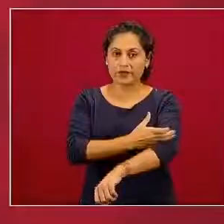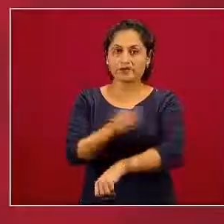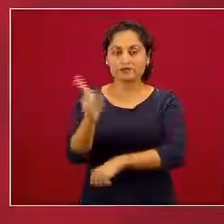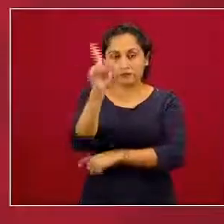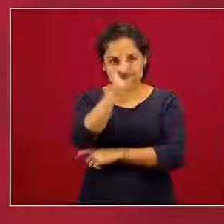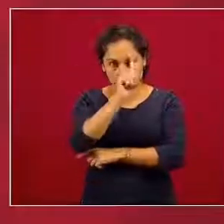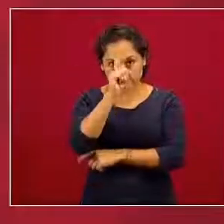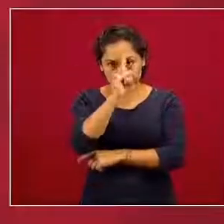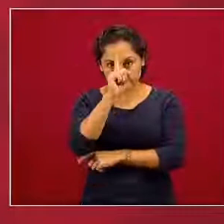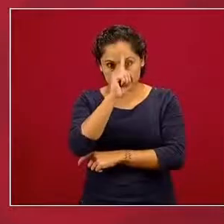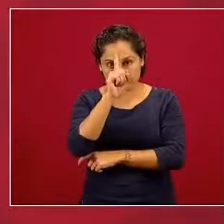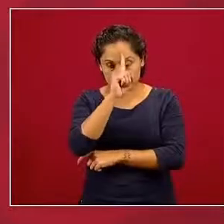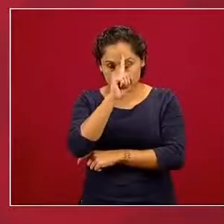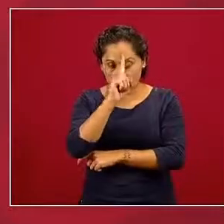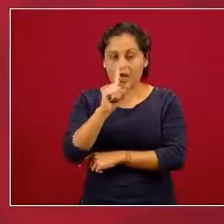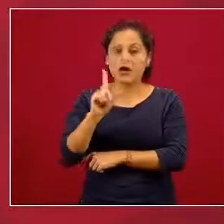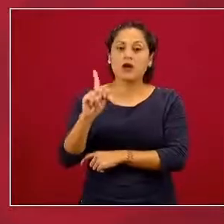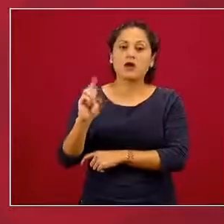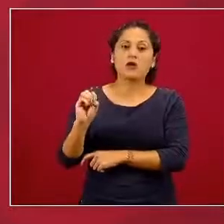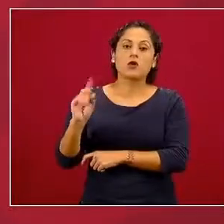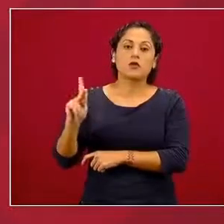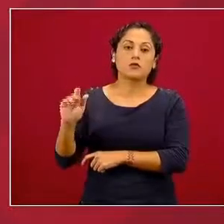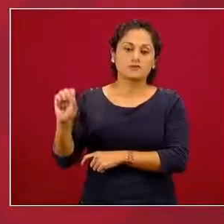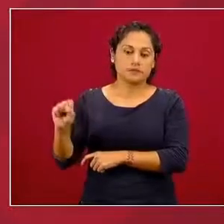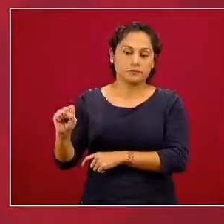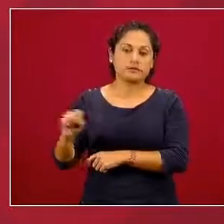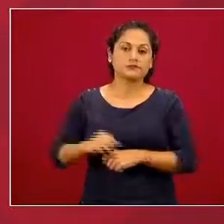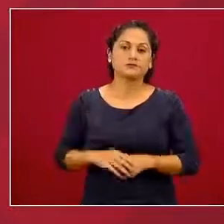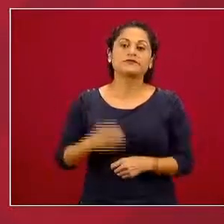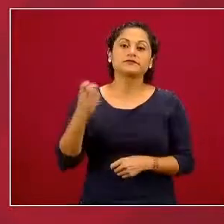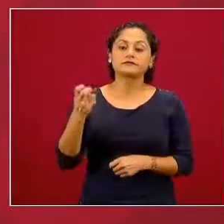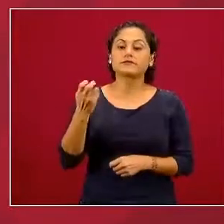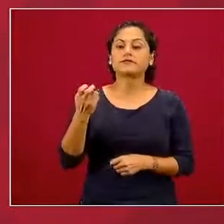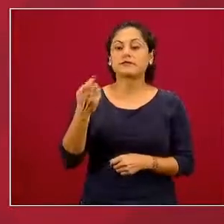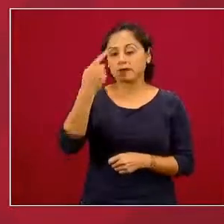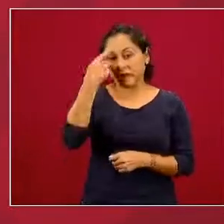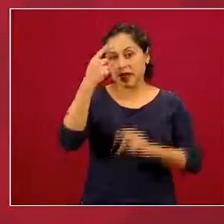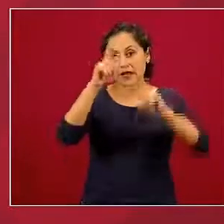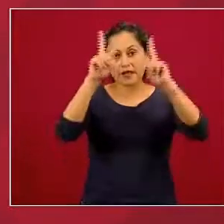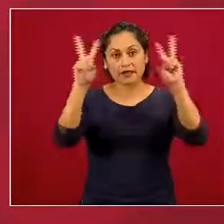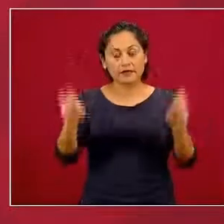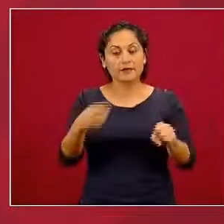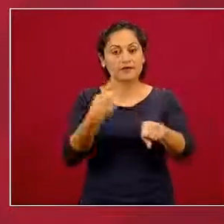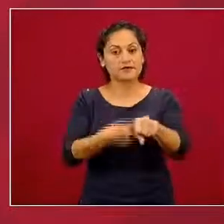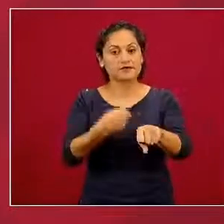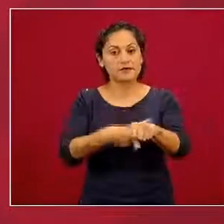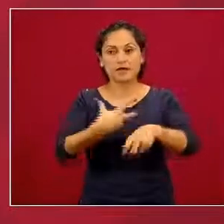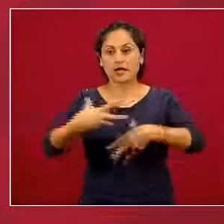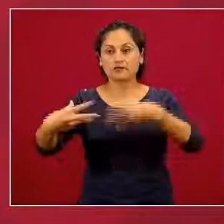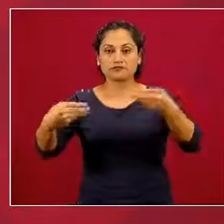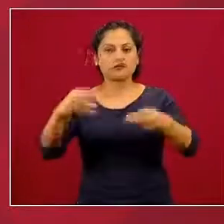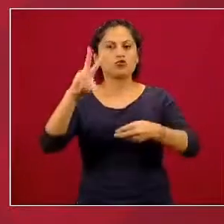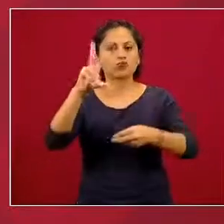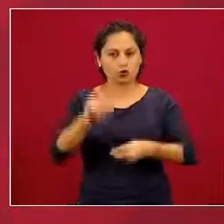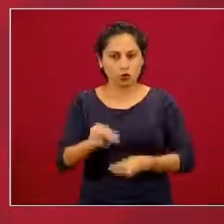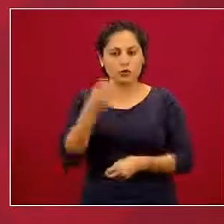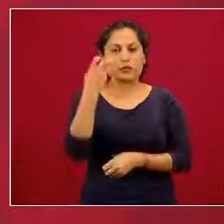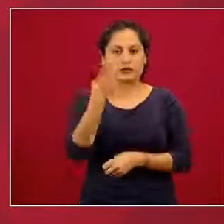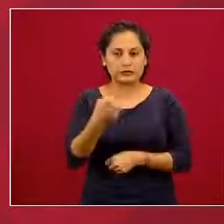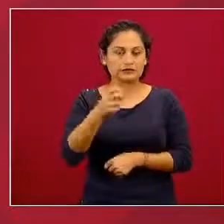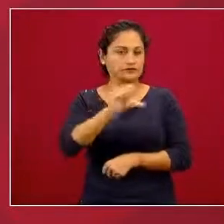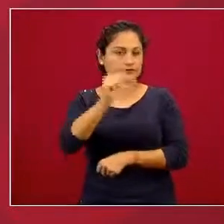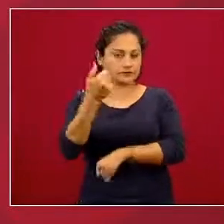de la Organización Panamericana de la Salud, en todos los temas que tienen que ver con enfermedades no transmisibles y salud mental,